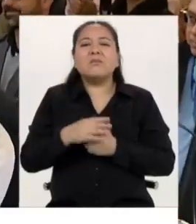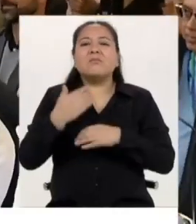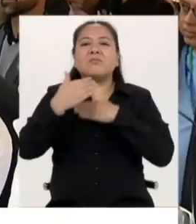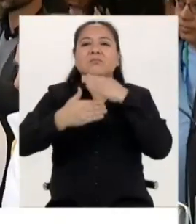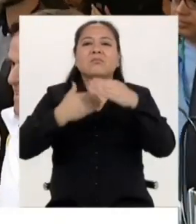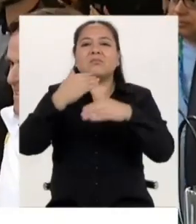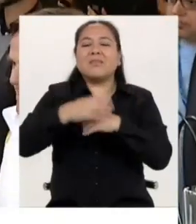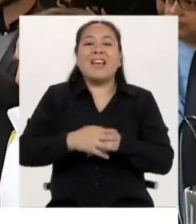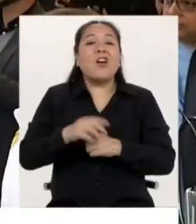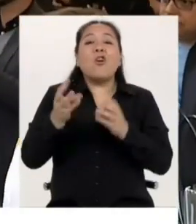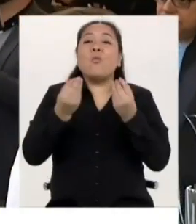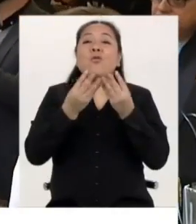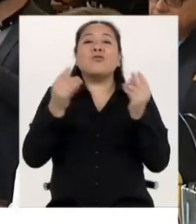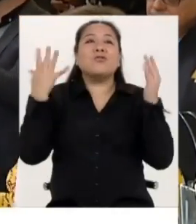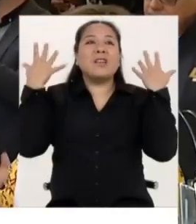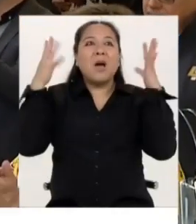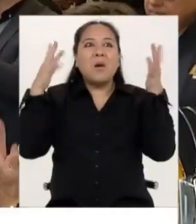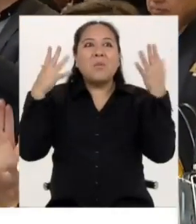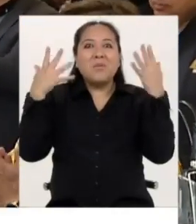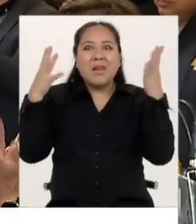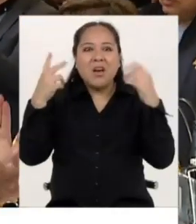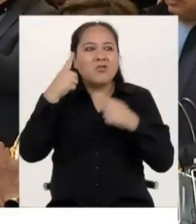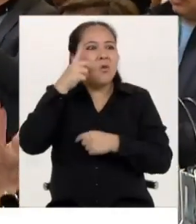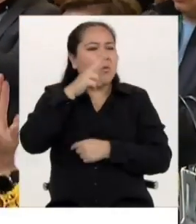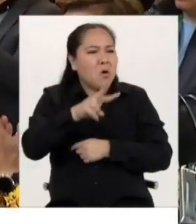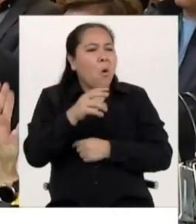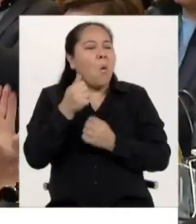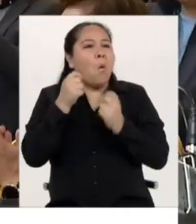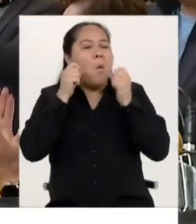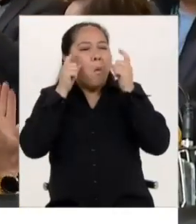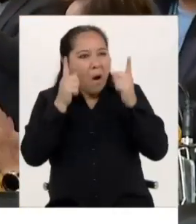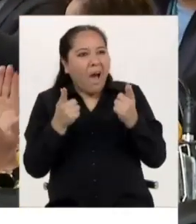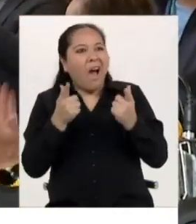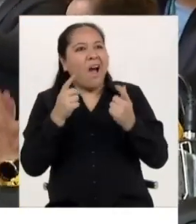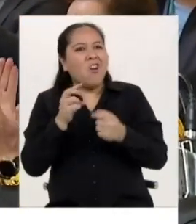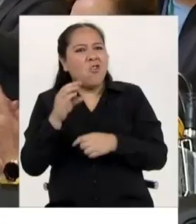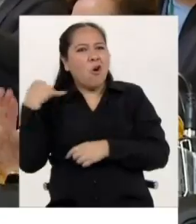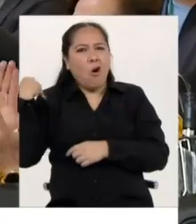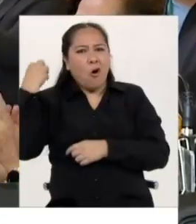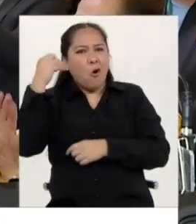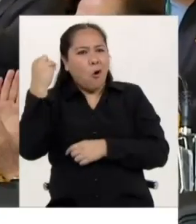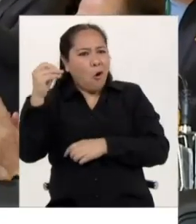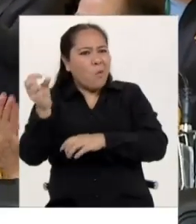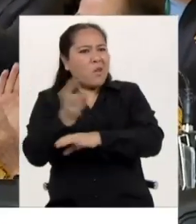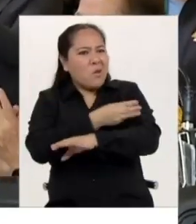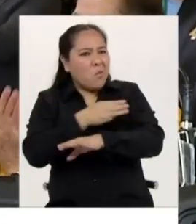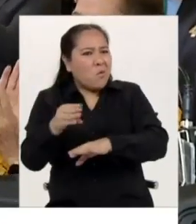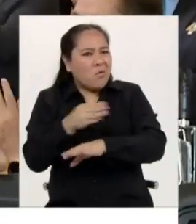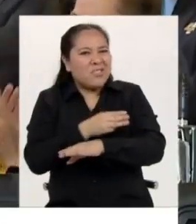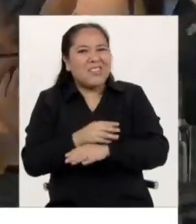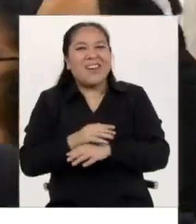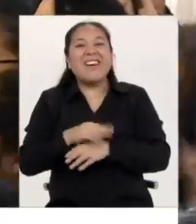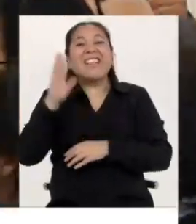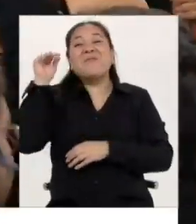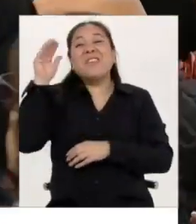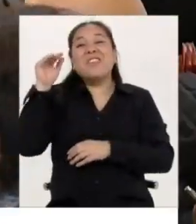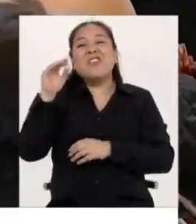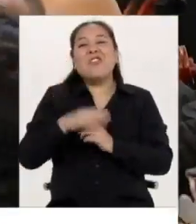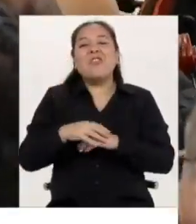Con aplausos, Fonsi reconoció el talento de los jóvenes músicos, que lo despidieron con el popular tema, Despacito.